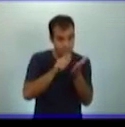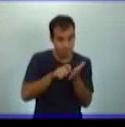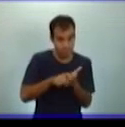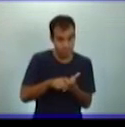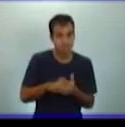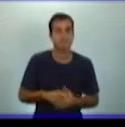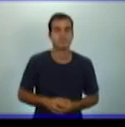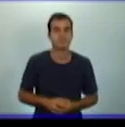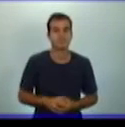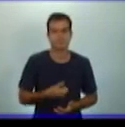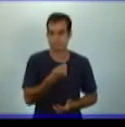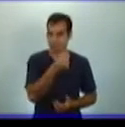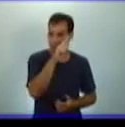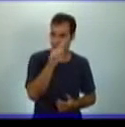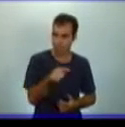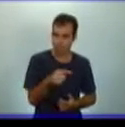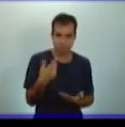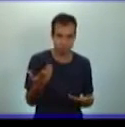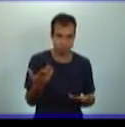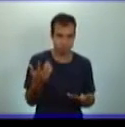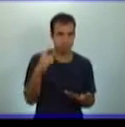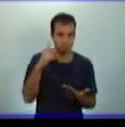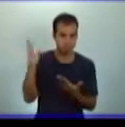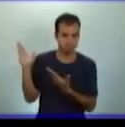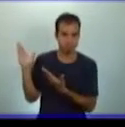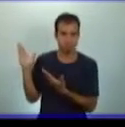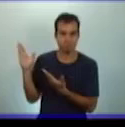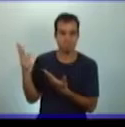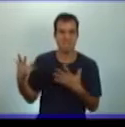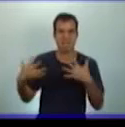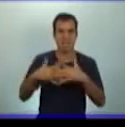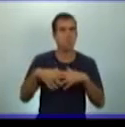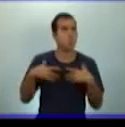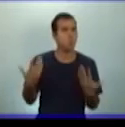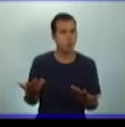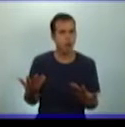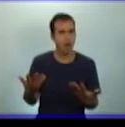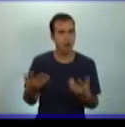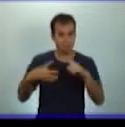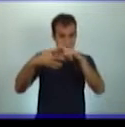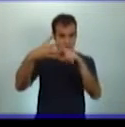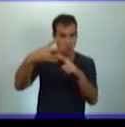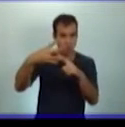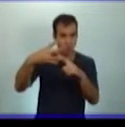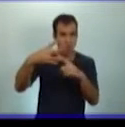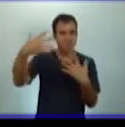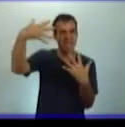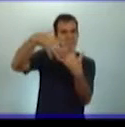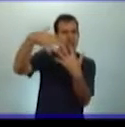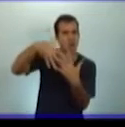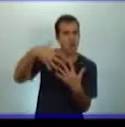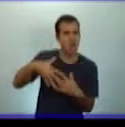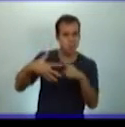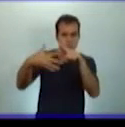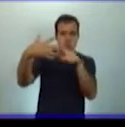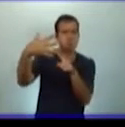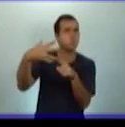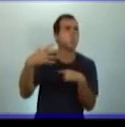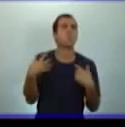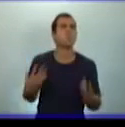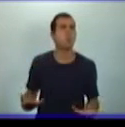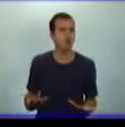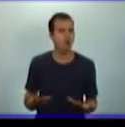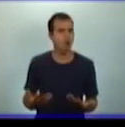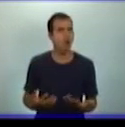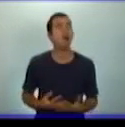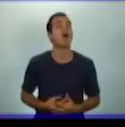El inciso A, ¿qué relación se puede establecer entre ellas? Mira, vamos